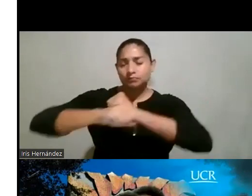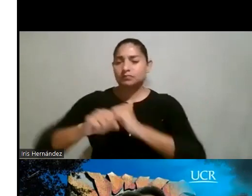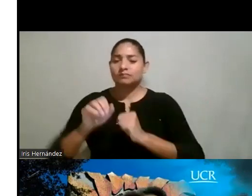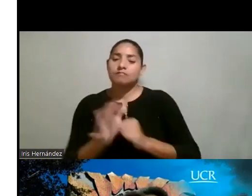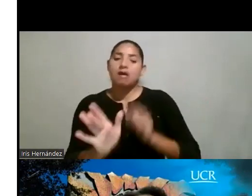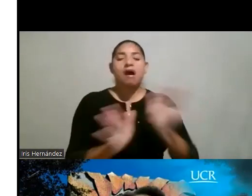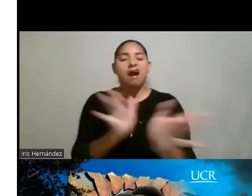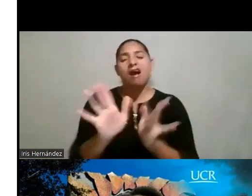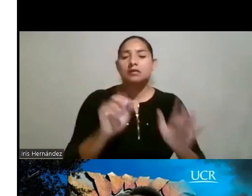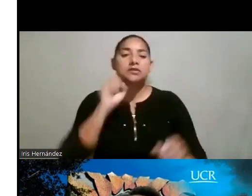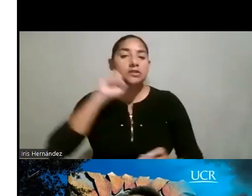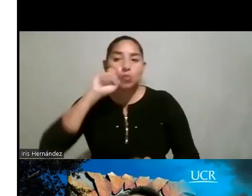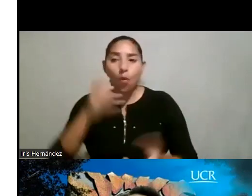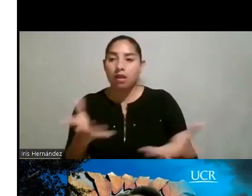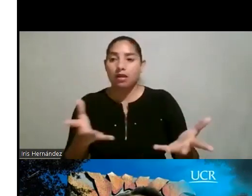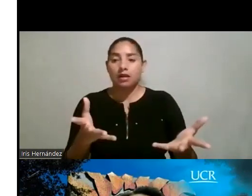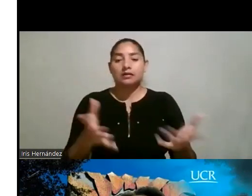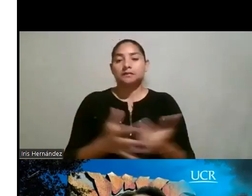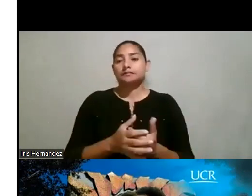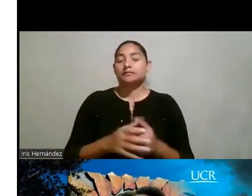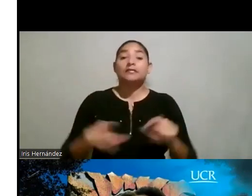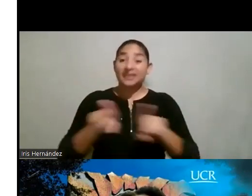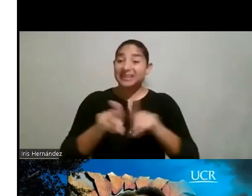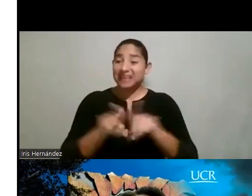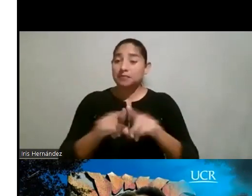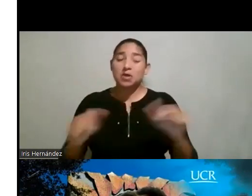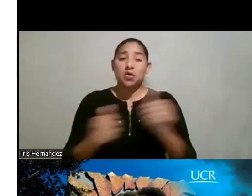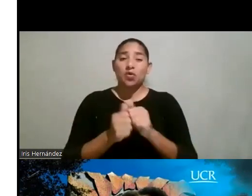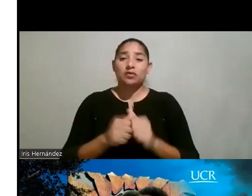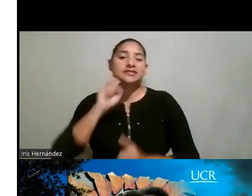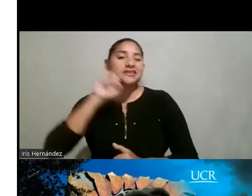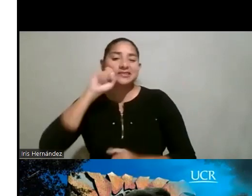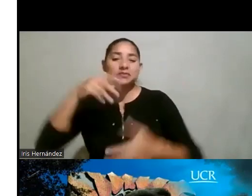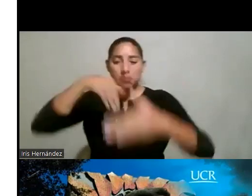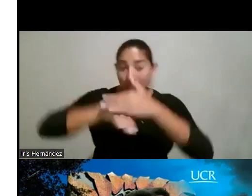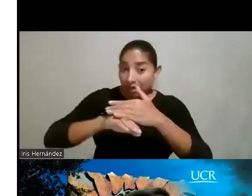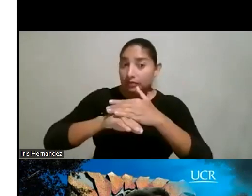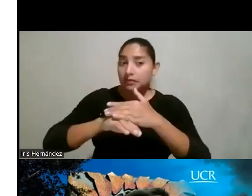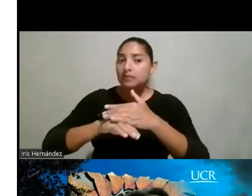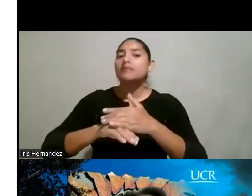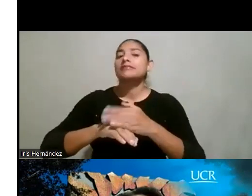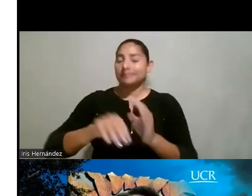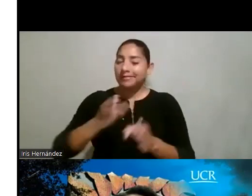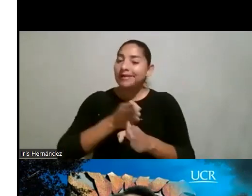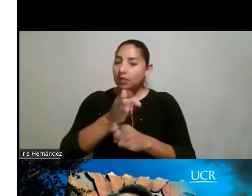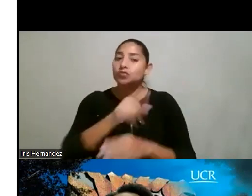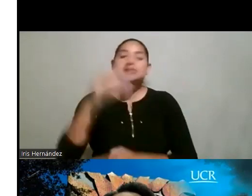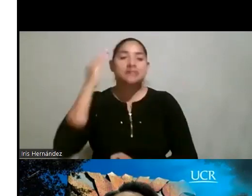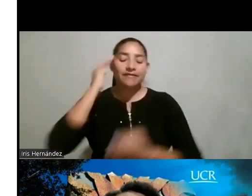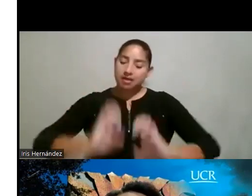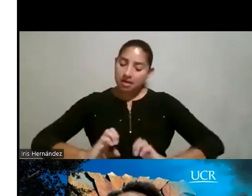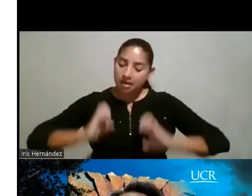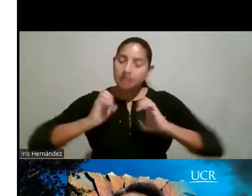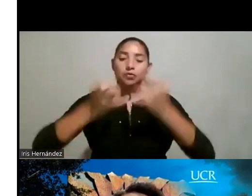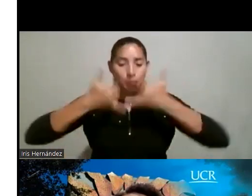hostigamiento sexual, así como también contra el sexismo en la academia, porque como ustedes saben, existe todavía una